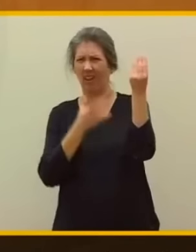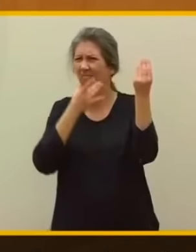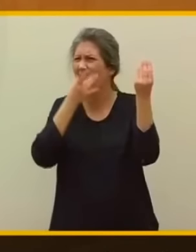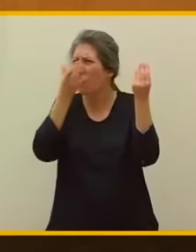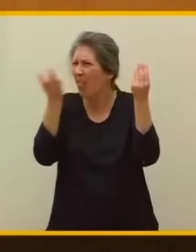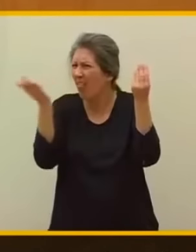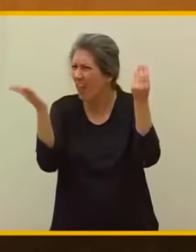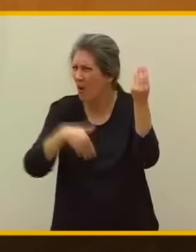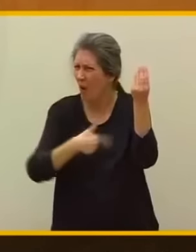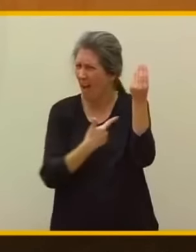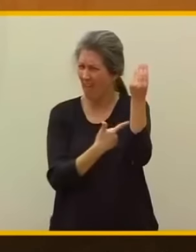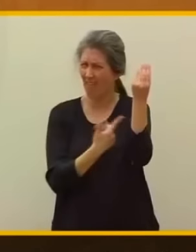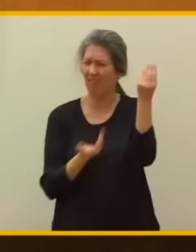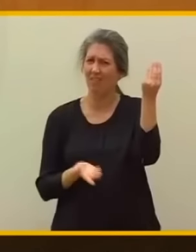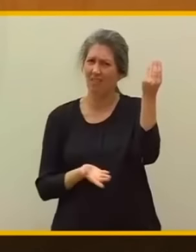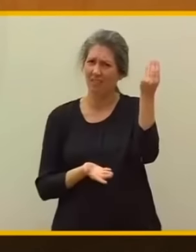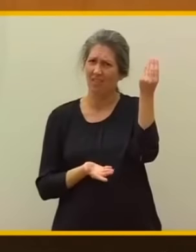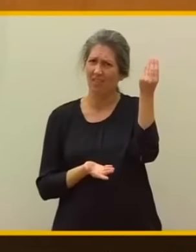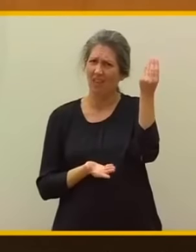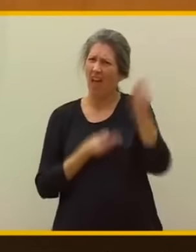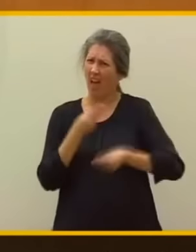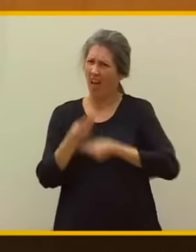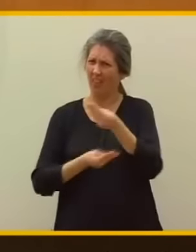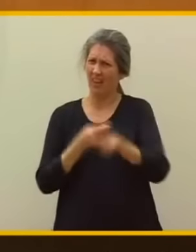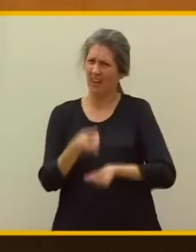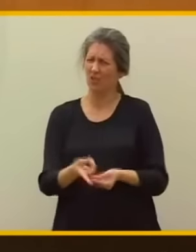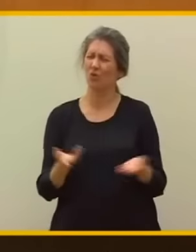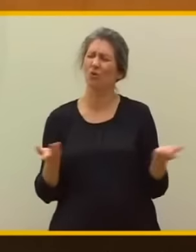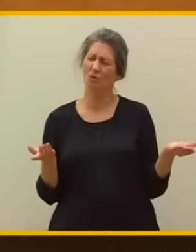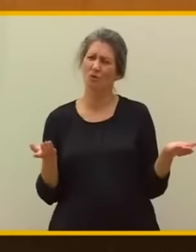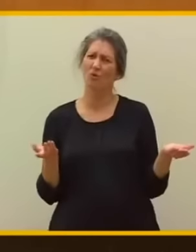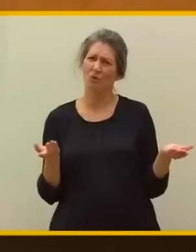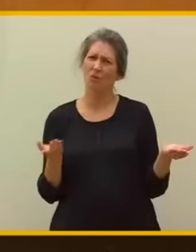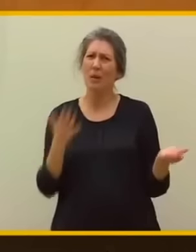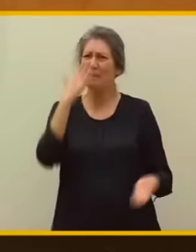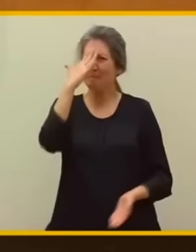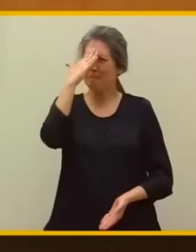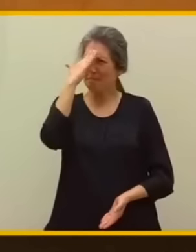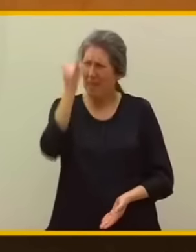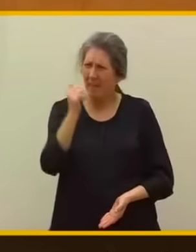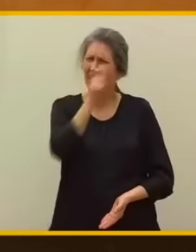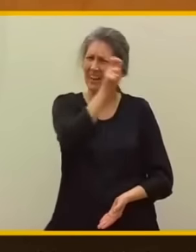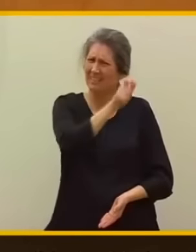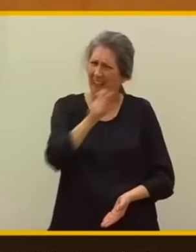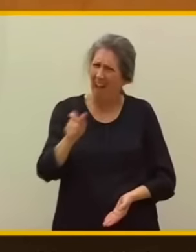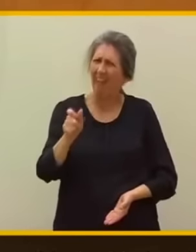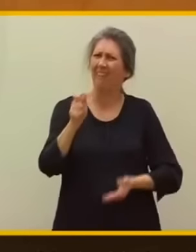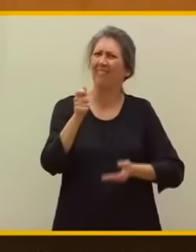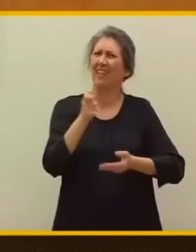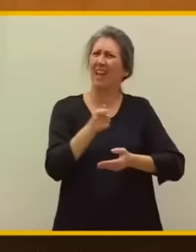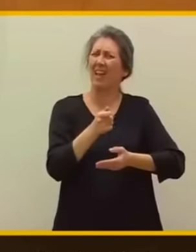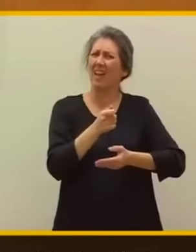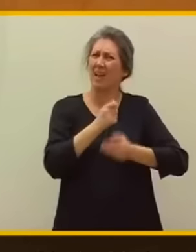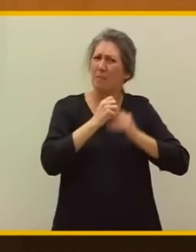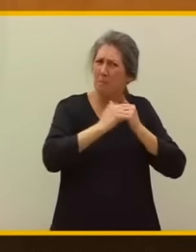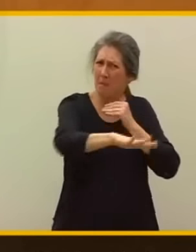andar en estas mientras tienen a la gente recogiendo plástico en las costas de Galicia?